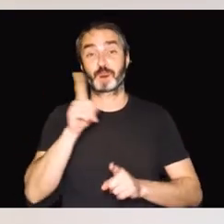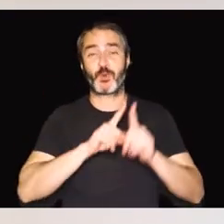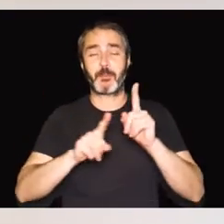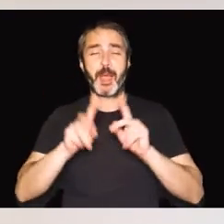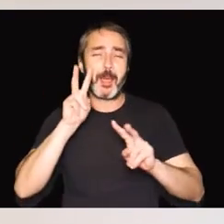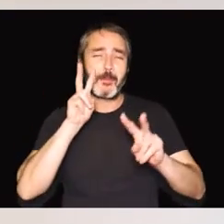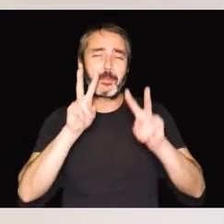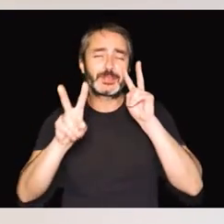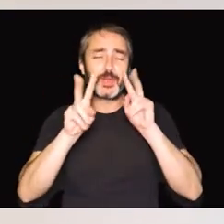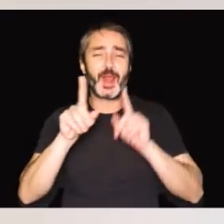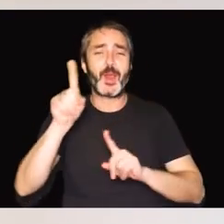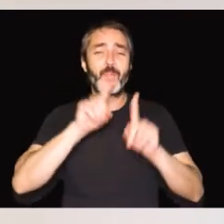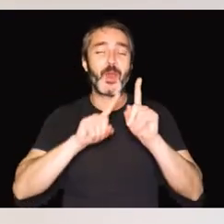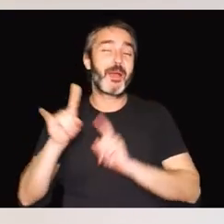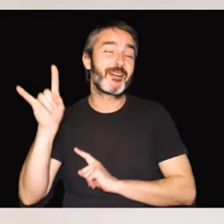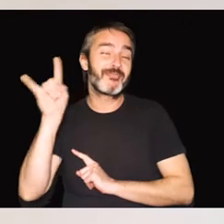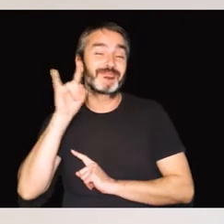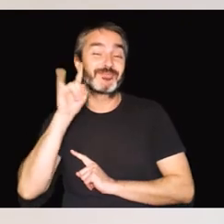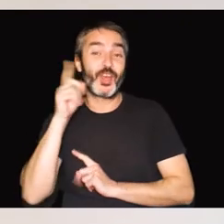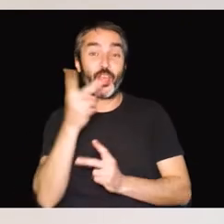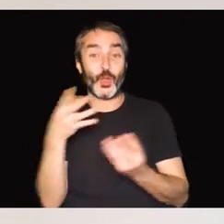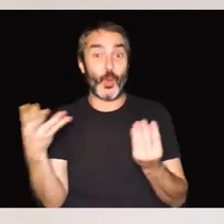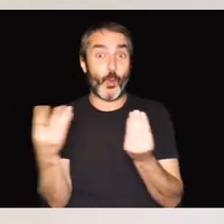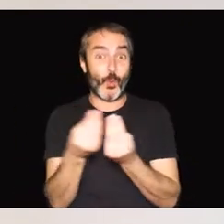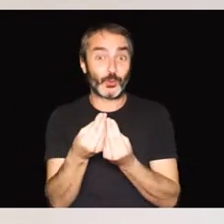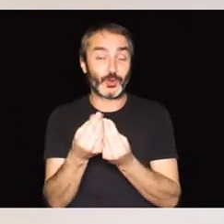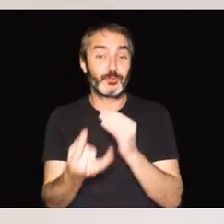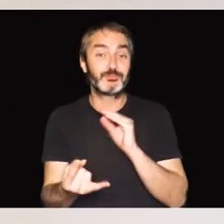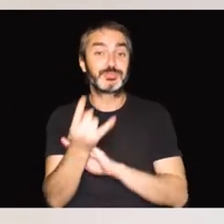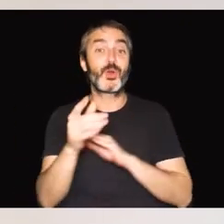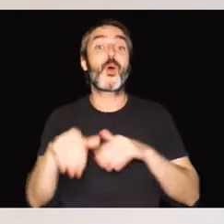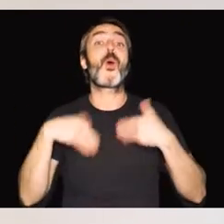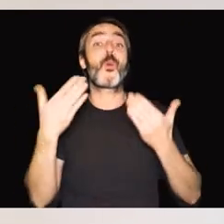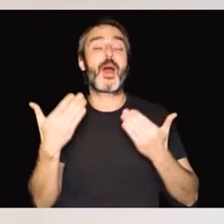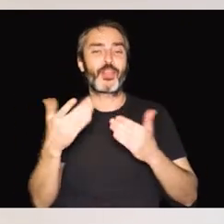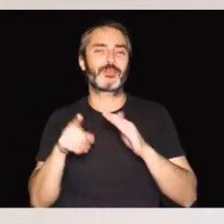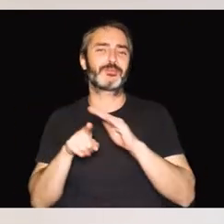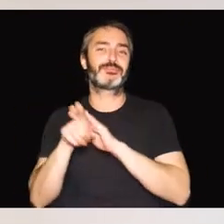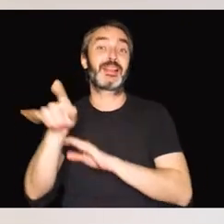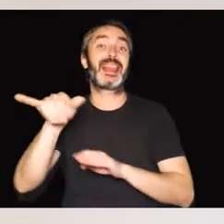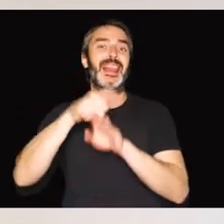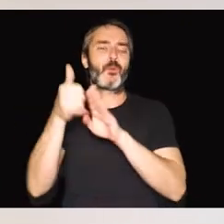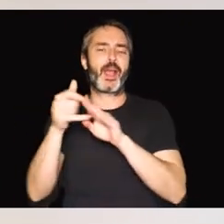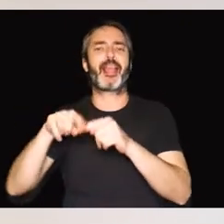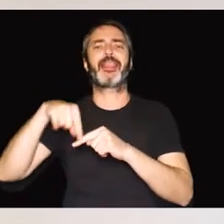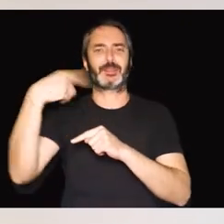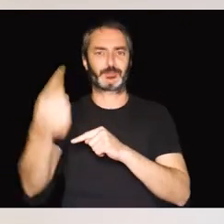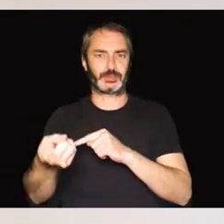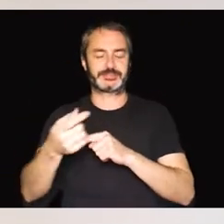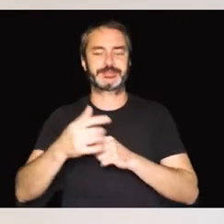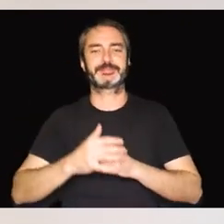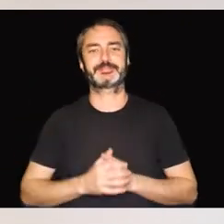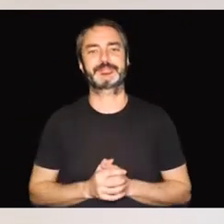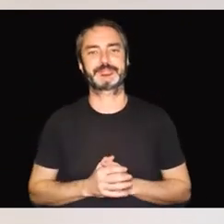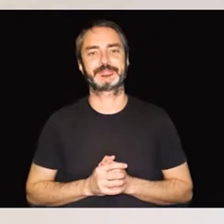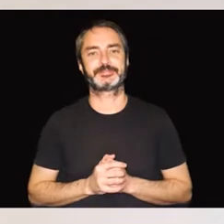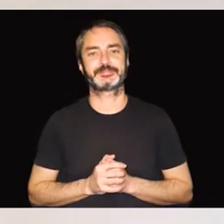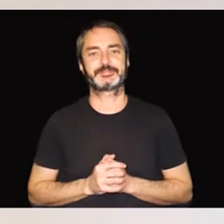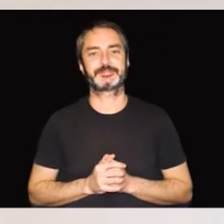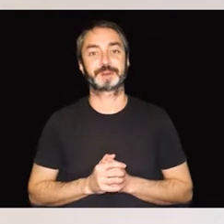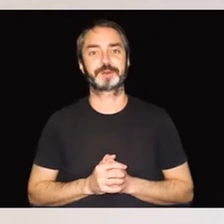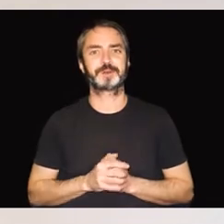es aquella quien la combinación de problemas visuales y auditivos le viene después del desarrollo del lenguaje.